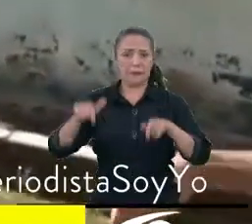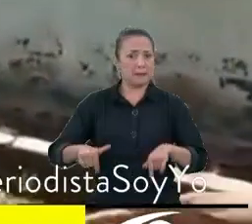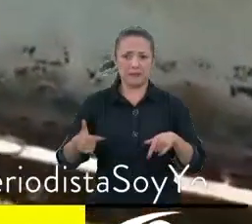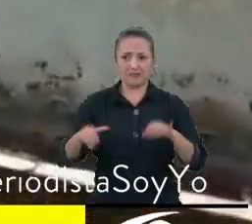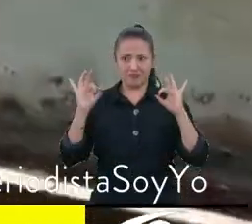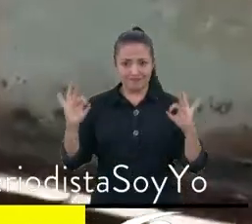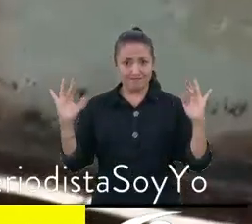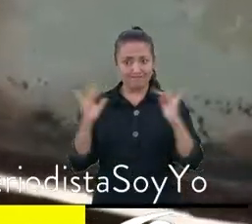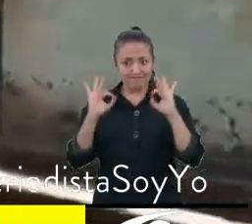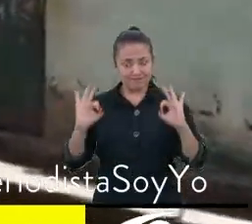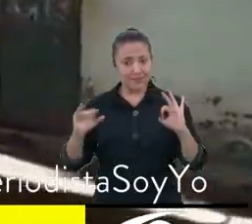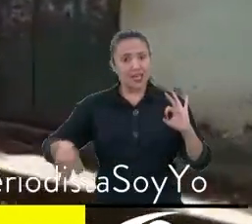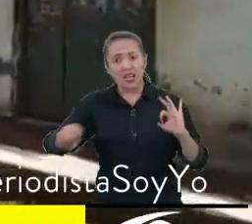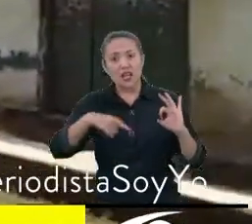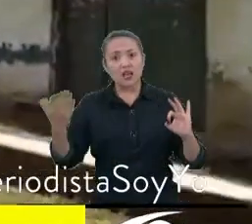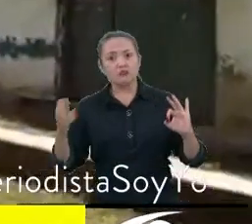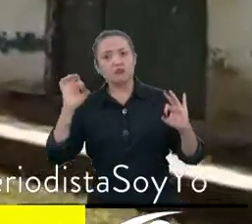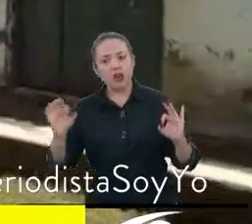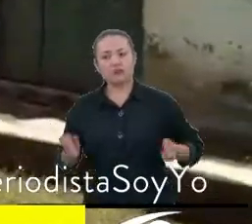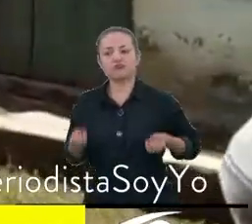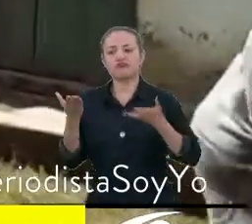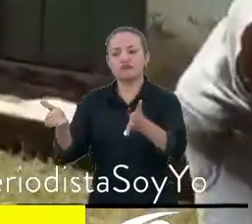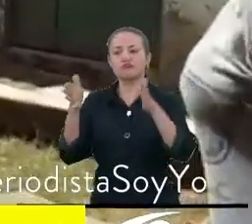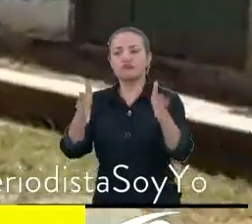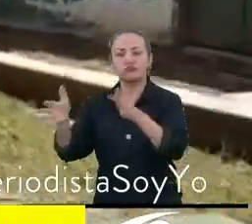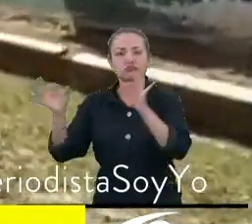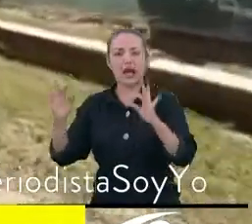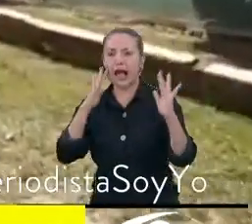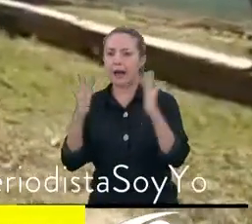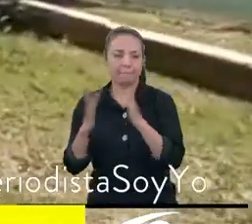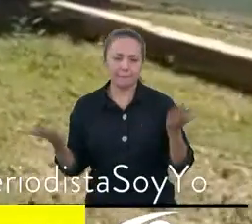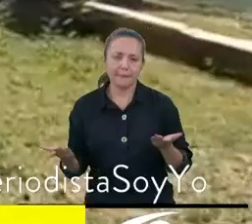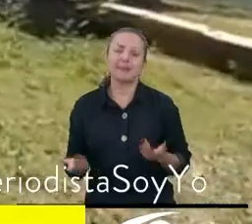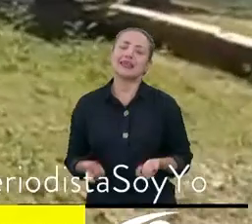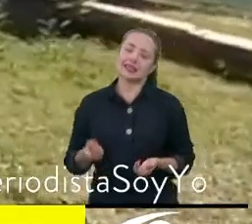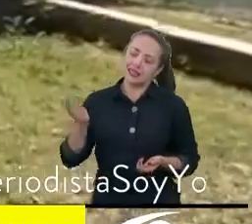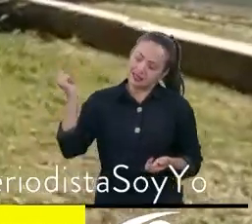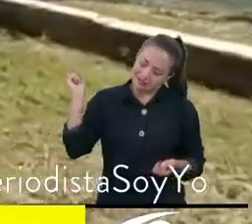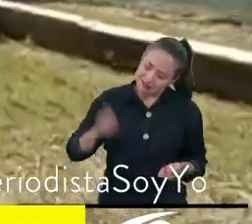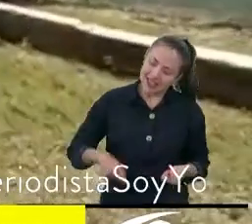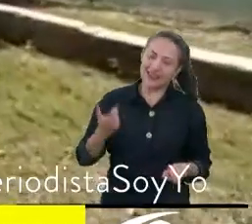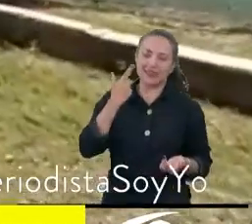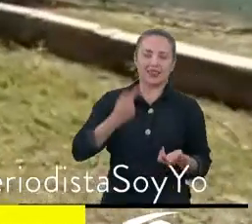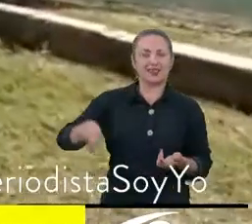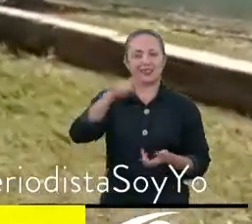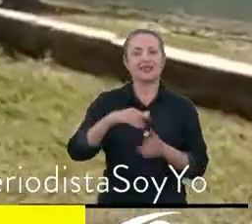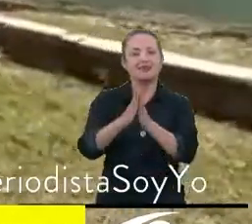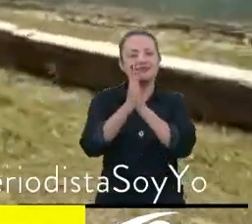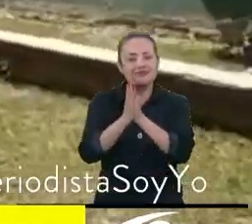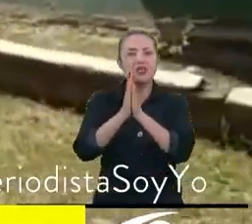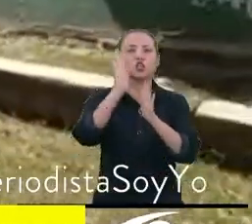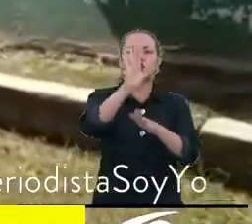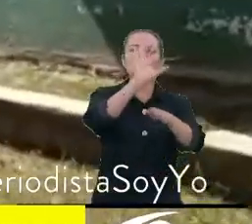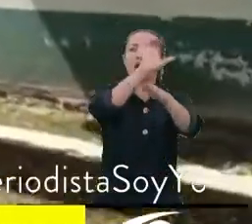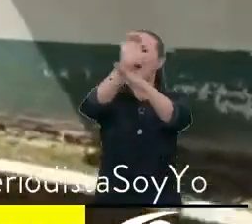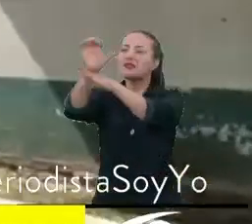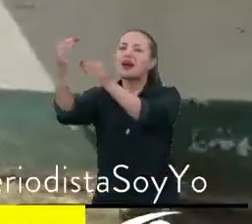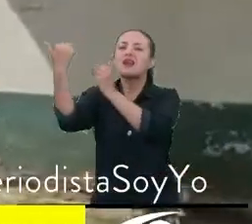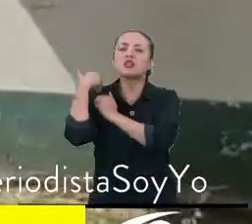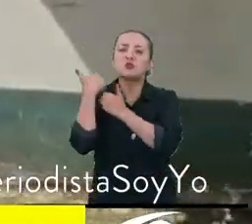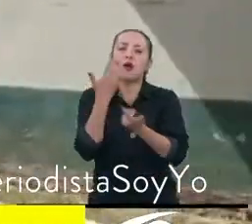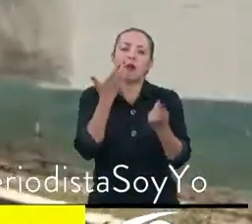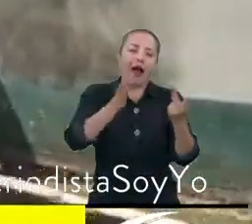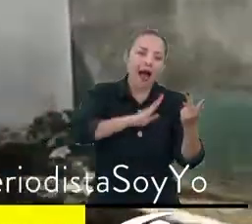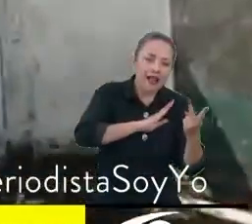está en condiciones adecuadas para brindar las clases? Necesitamos que por favor los entes que les corresponde como